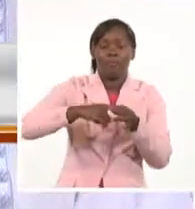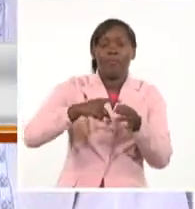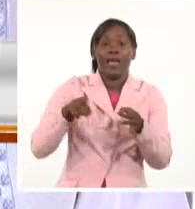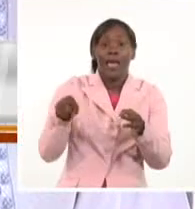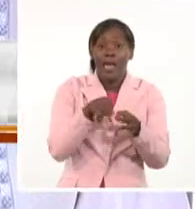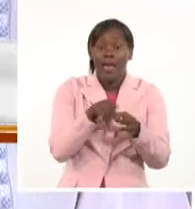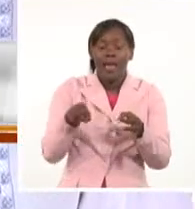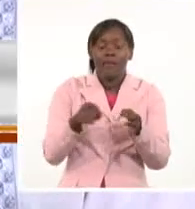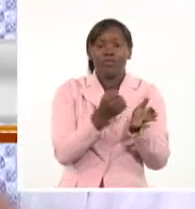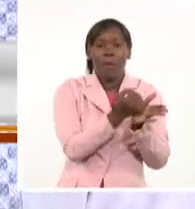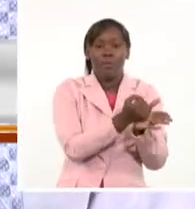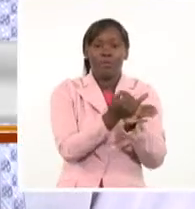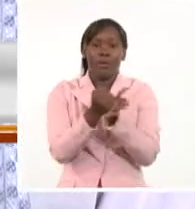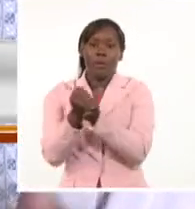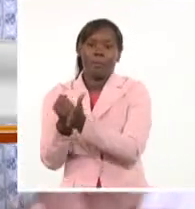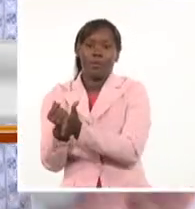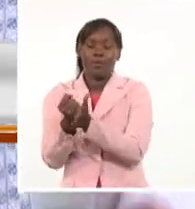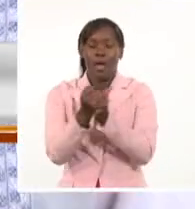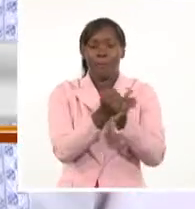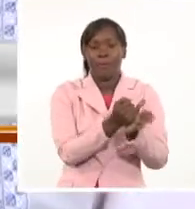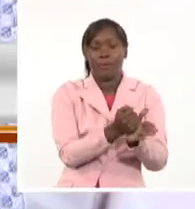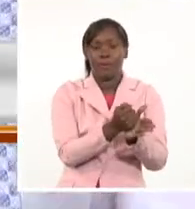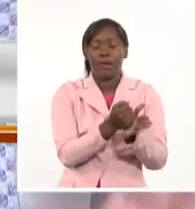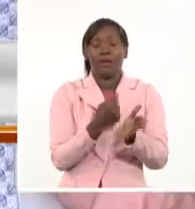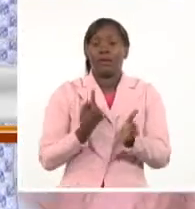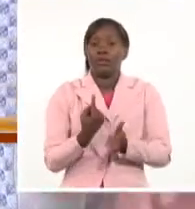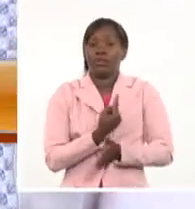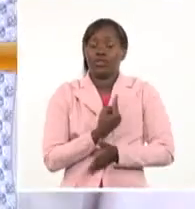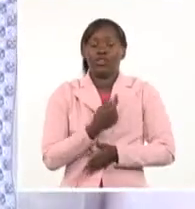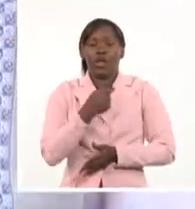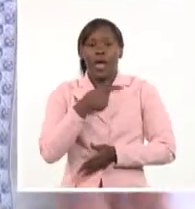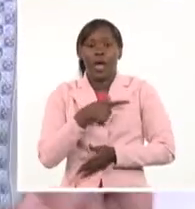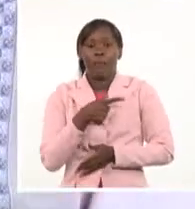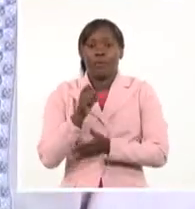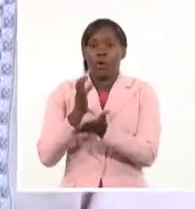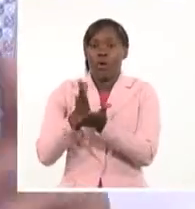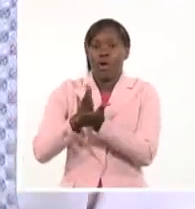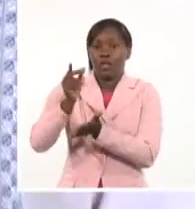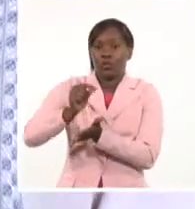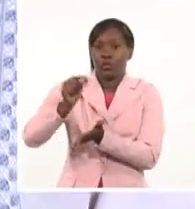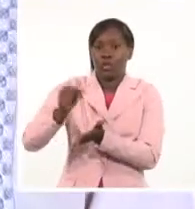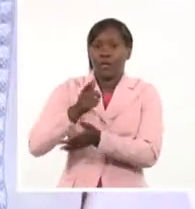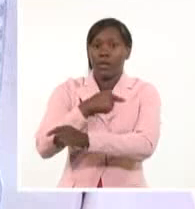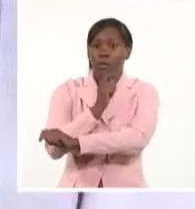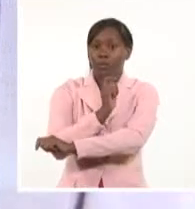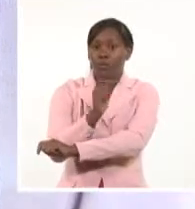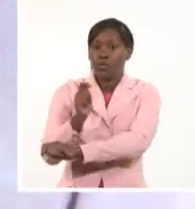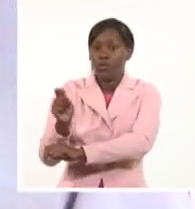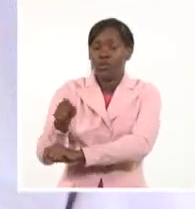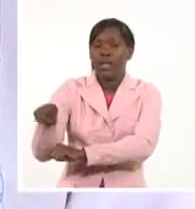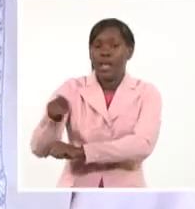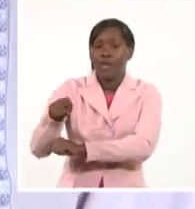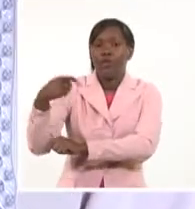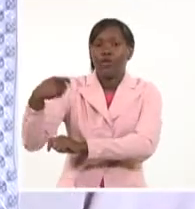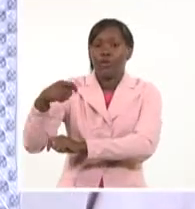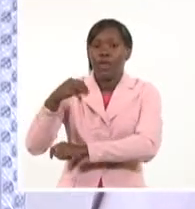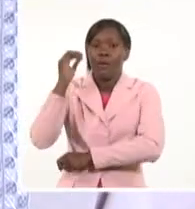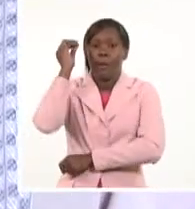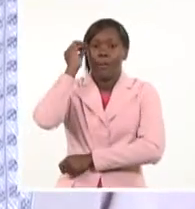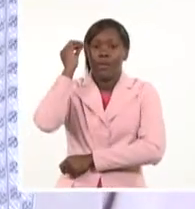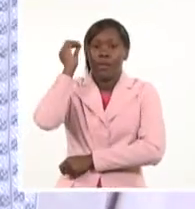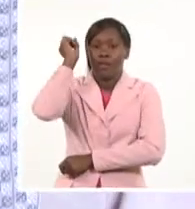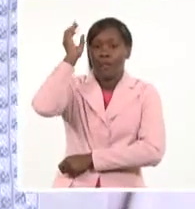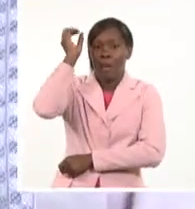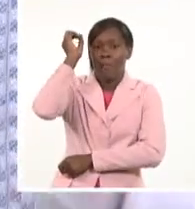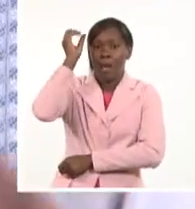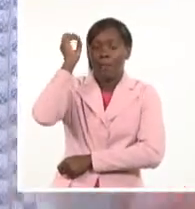Y también en tiempo hacemos que nuestros académicos, nuestros investigadores y docentes sepan trabajar en los tiempos del